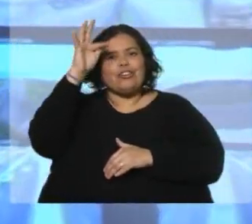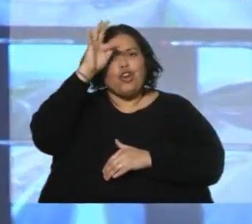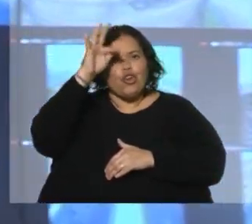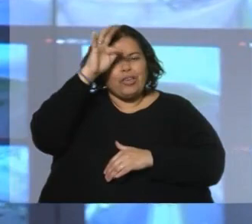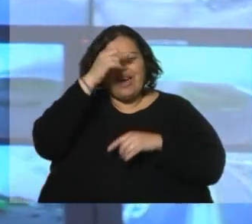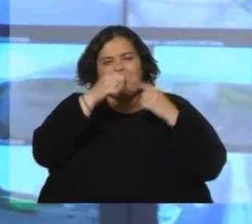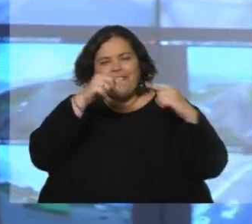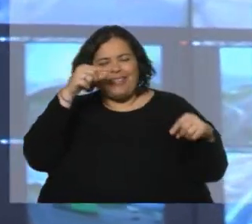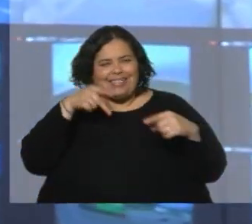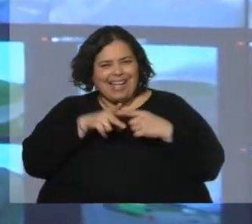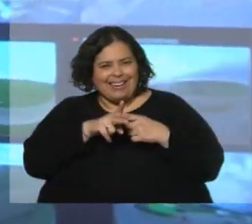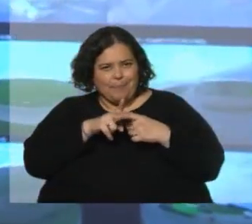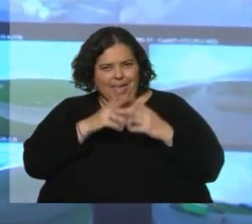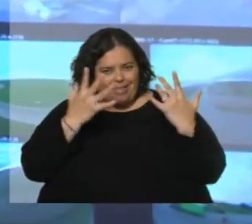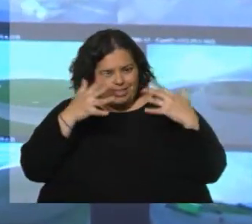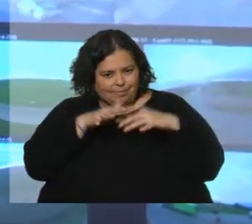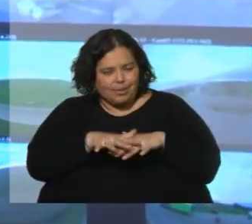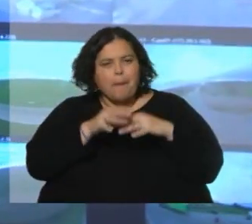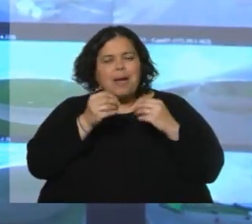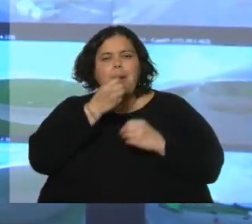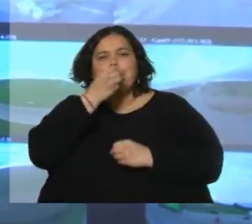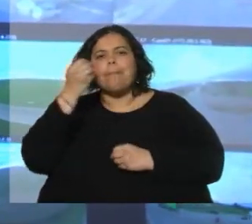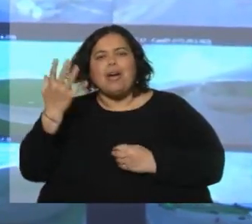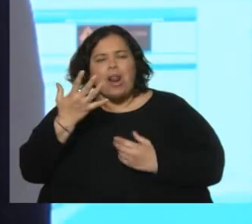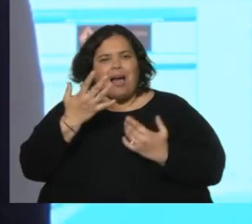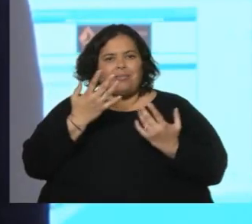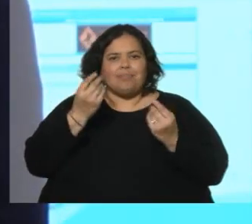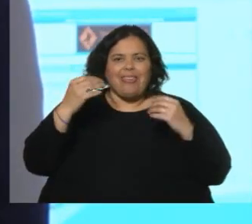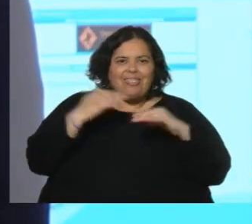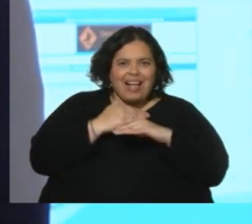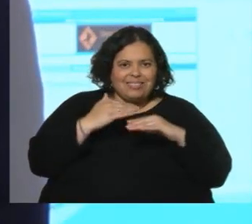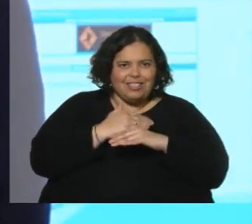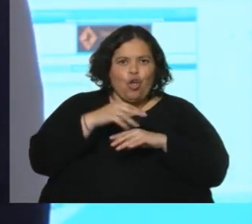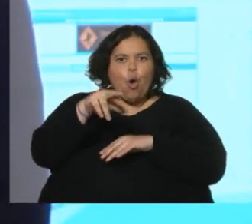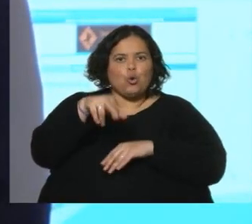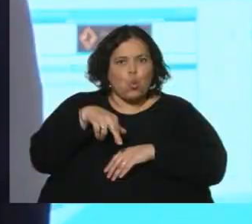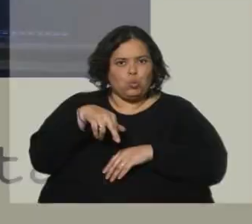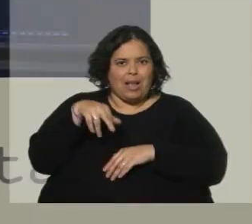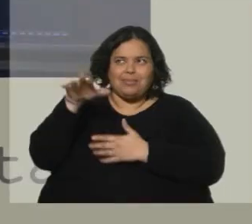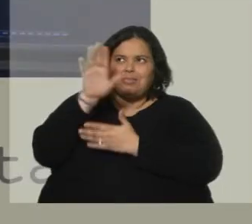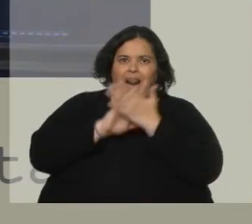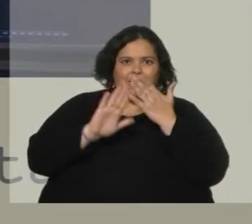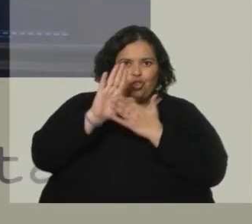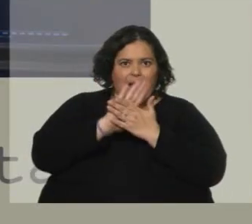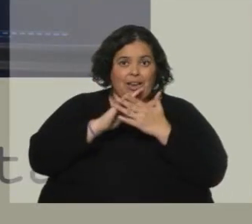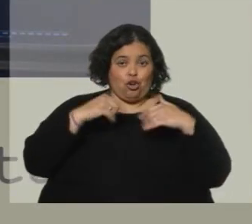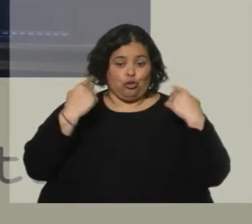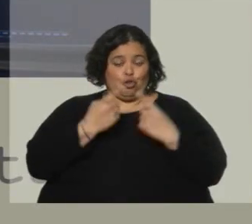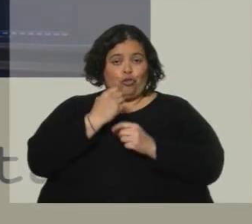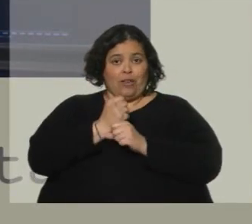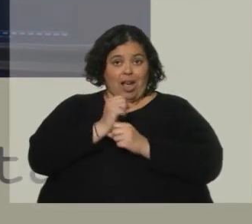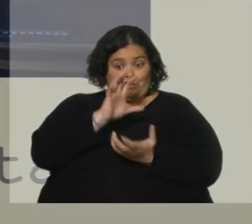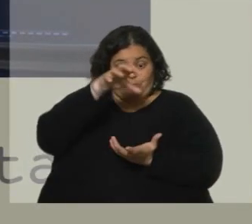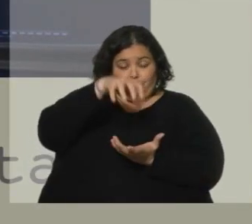mejor gestión del tránsito en nuestras rutas nacionales. En nuestro centro trabajamos en objetivos a distinto nivel.